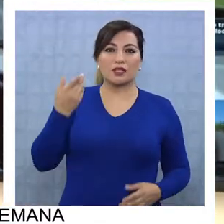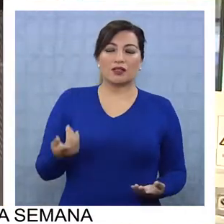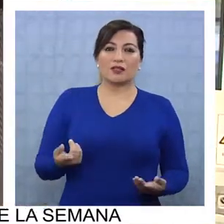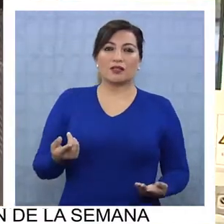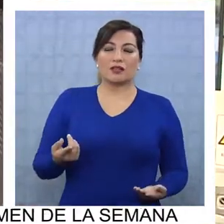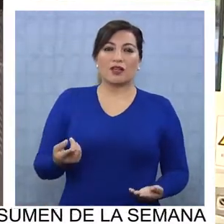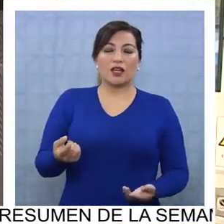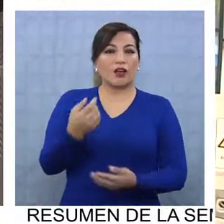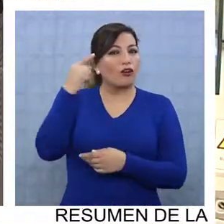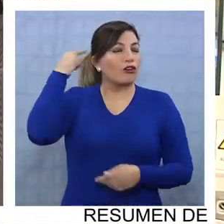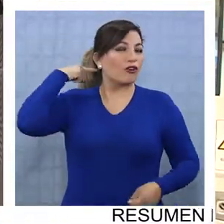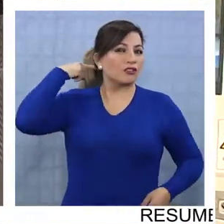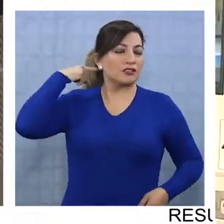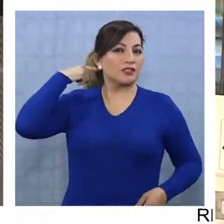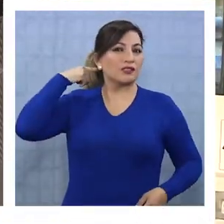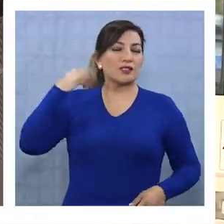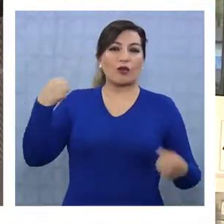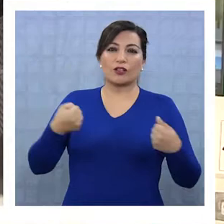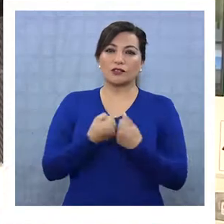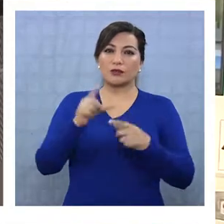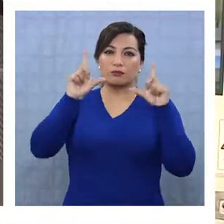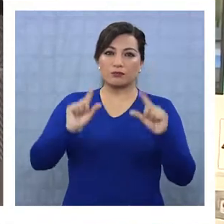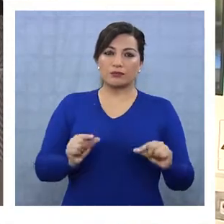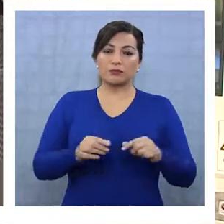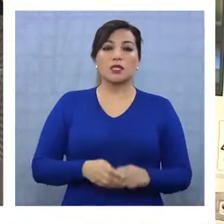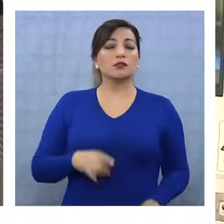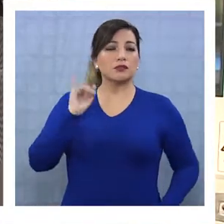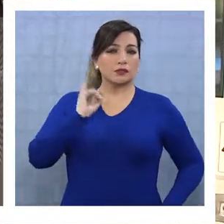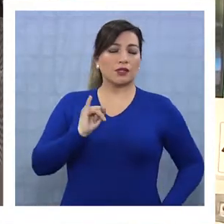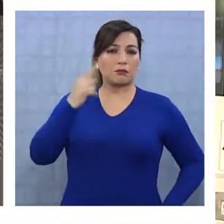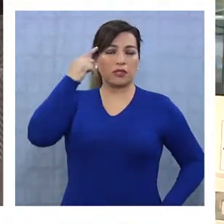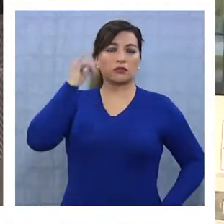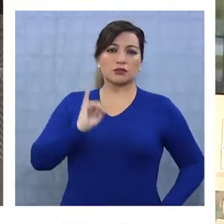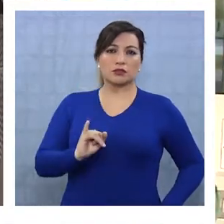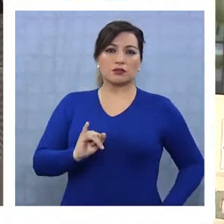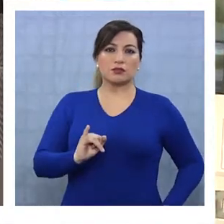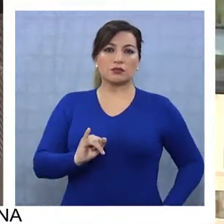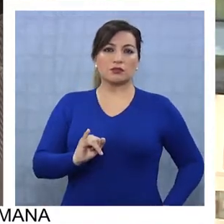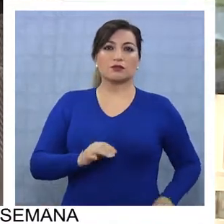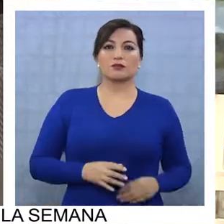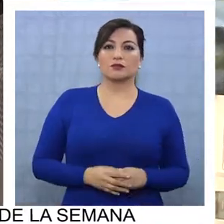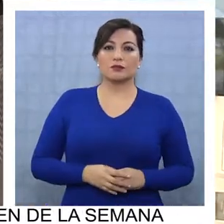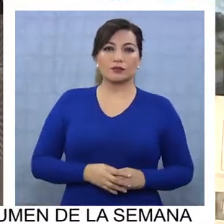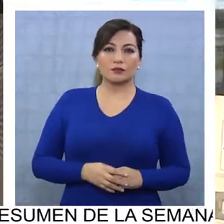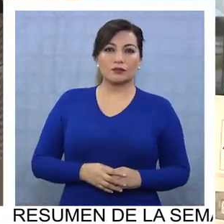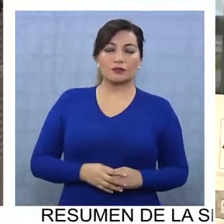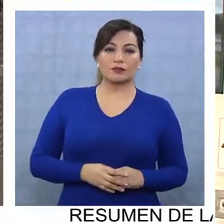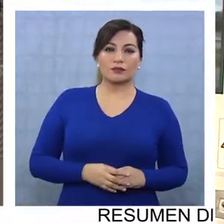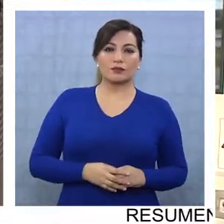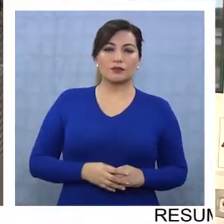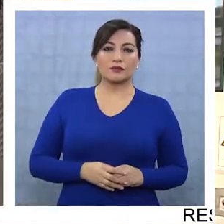crear conciencia y minimizar los accidentes de tránsito? Desde luego. Desde luego que sí.